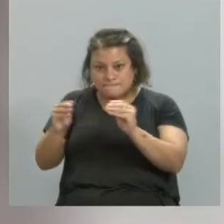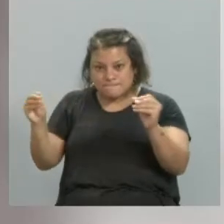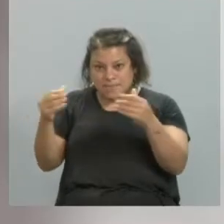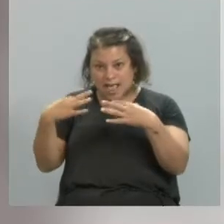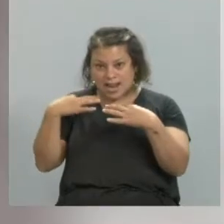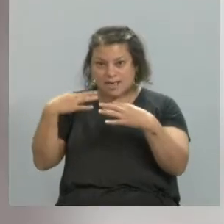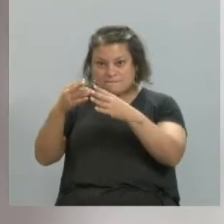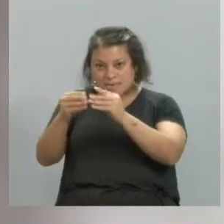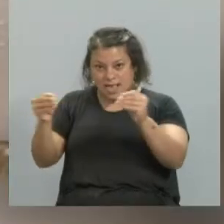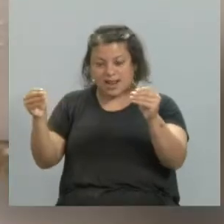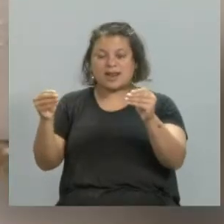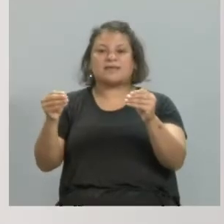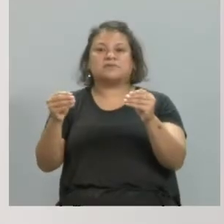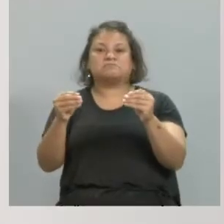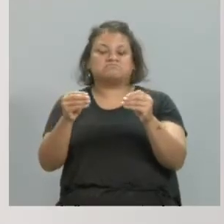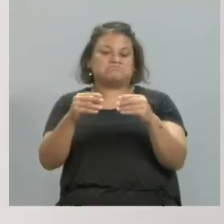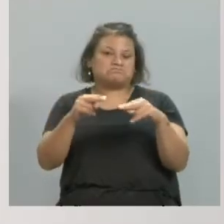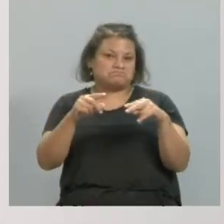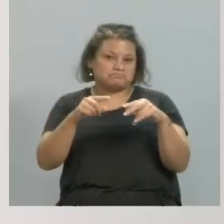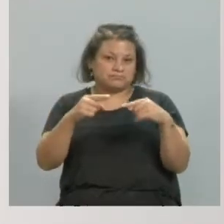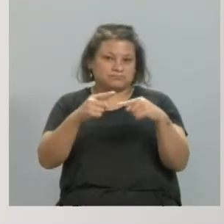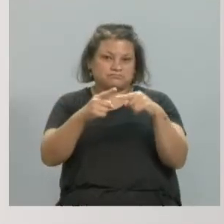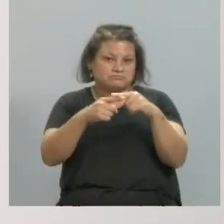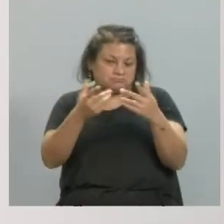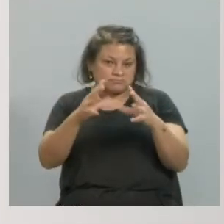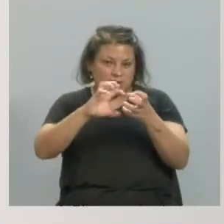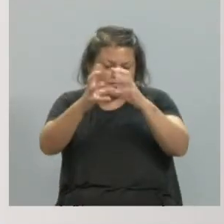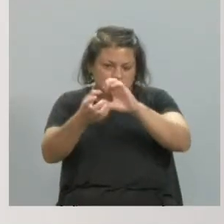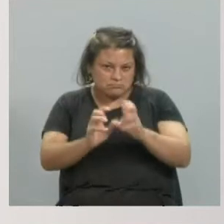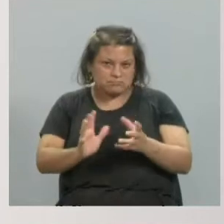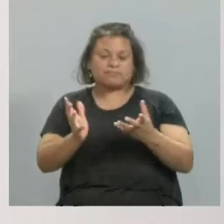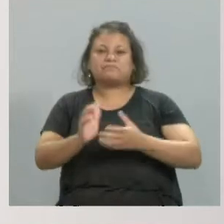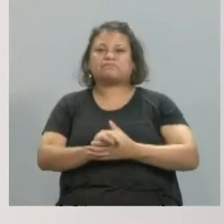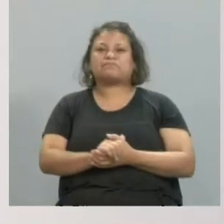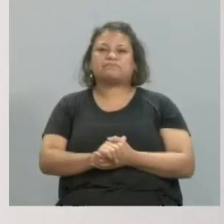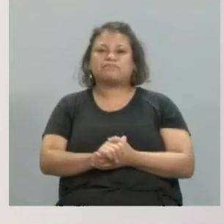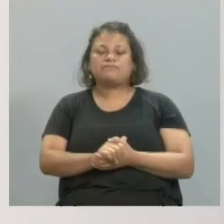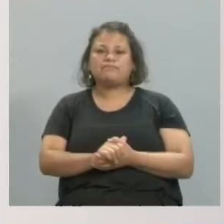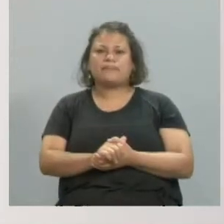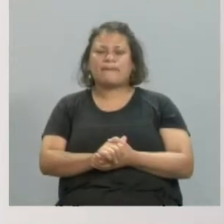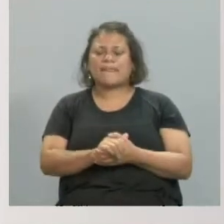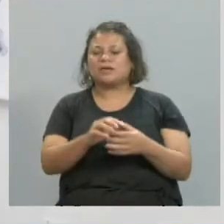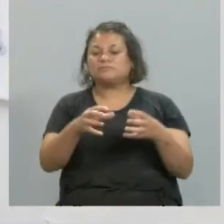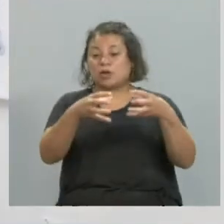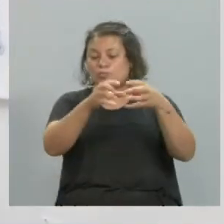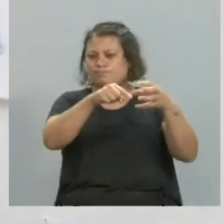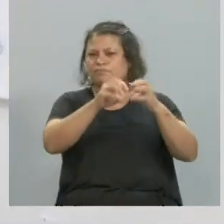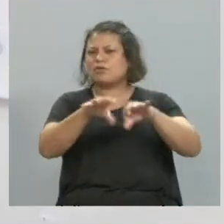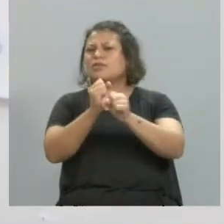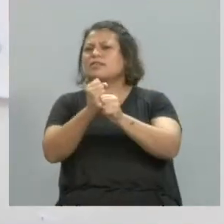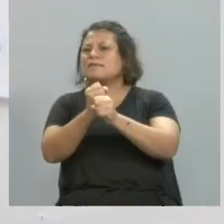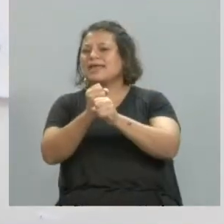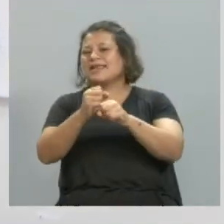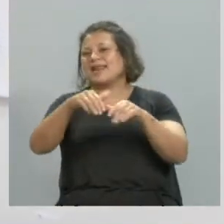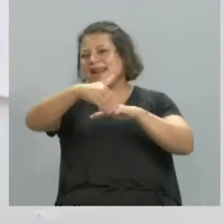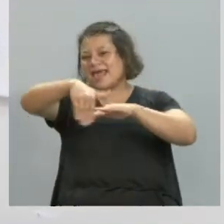algunos animales y bueno, nada, en realidad empezamos haciendo una intervención en la